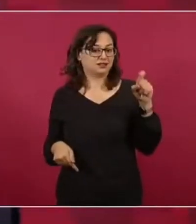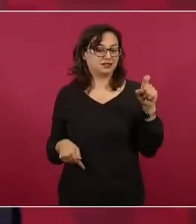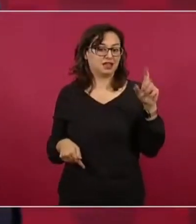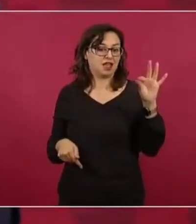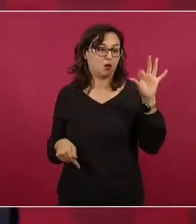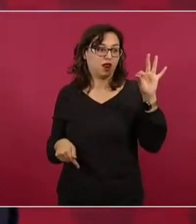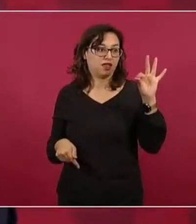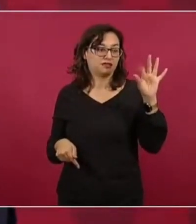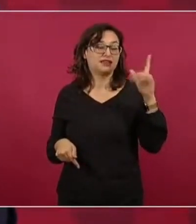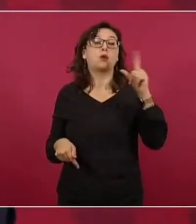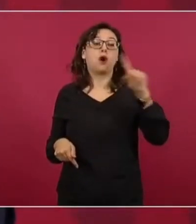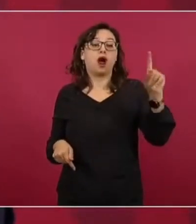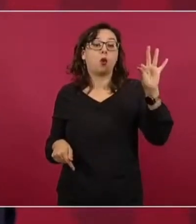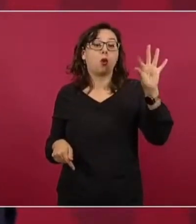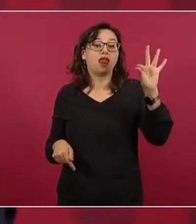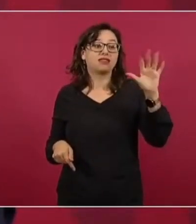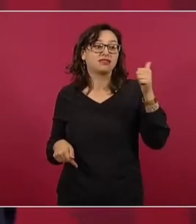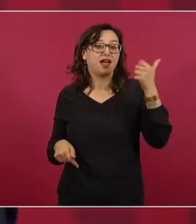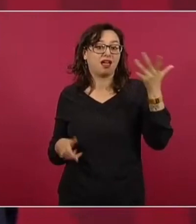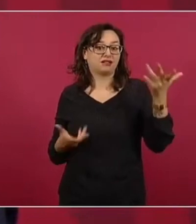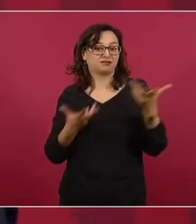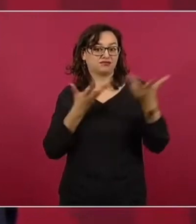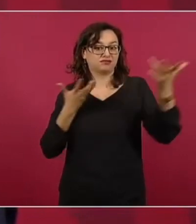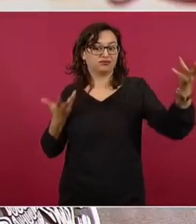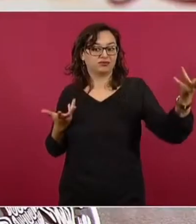Entonces, ¿cómo los vamos a dejar?